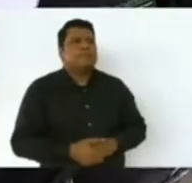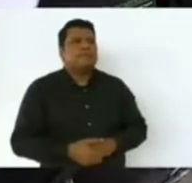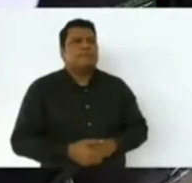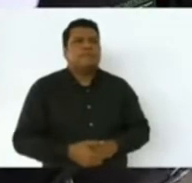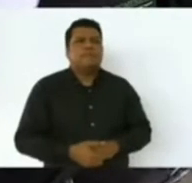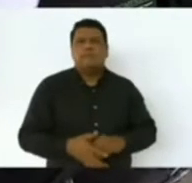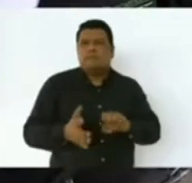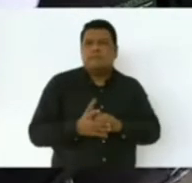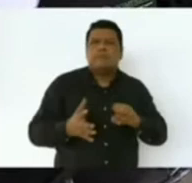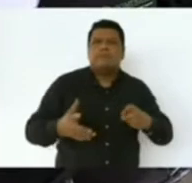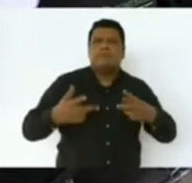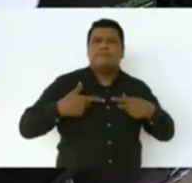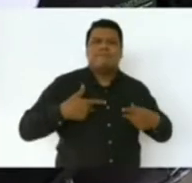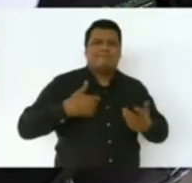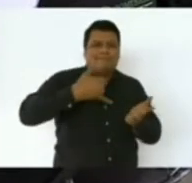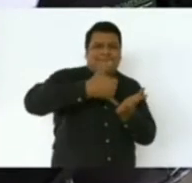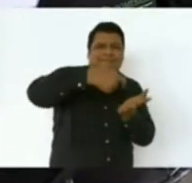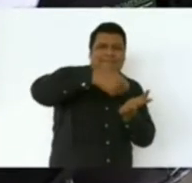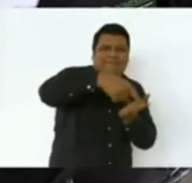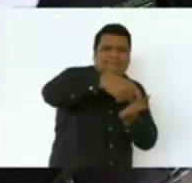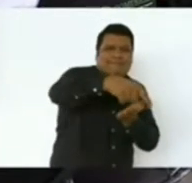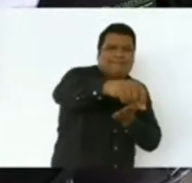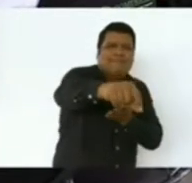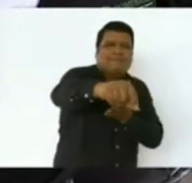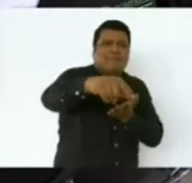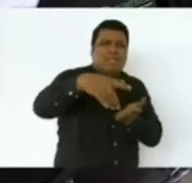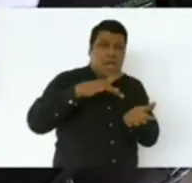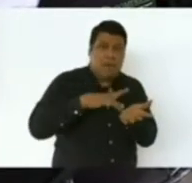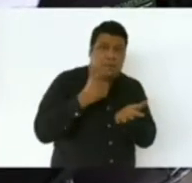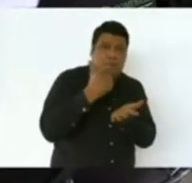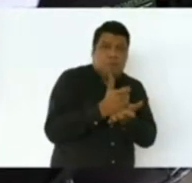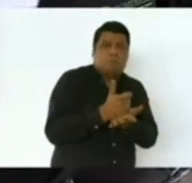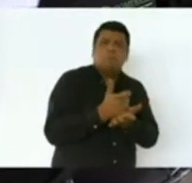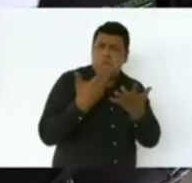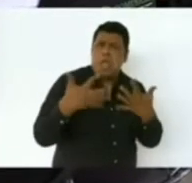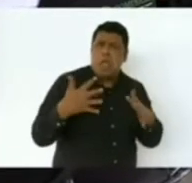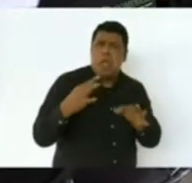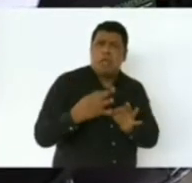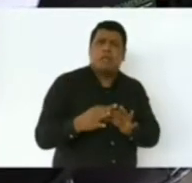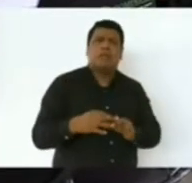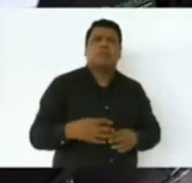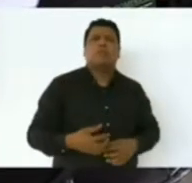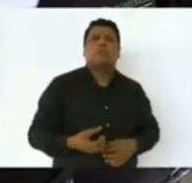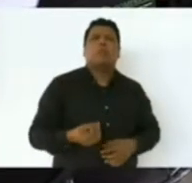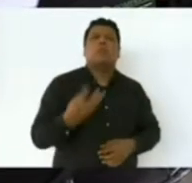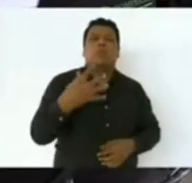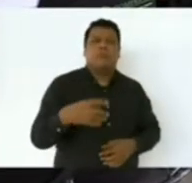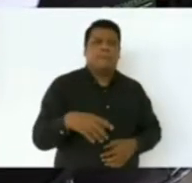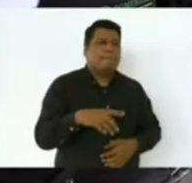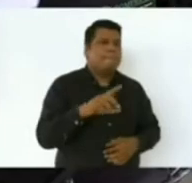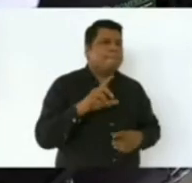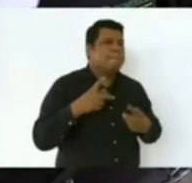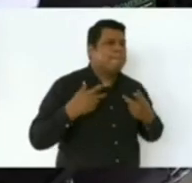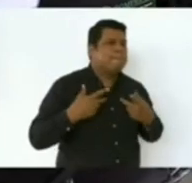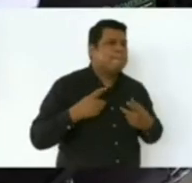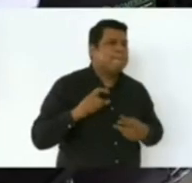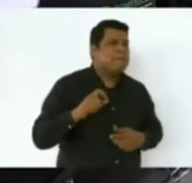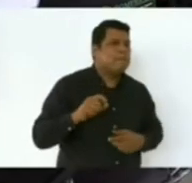campesinos, se entregaron apoyos a 24 mil